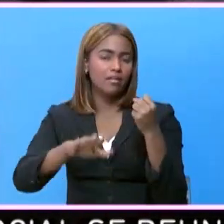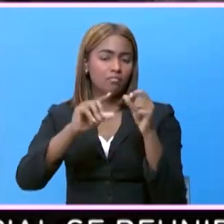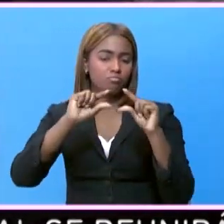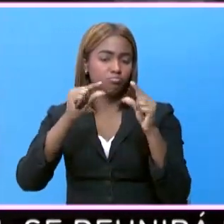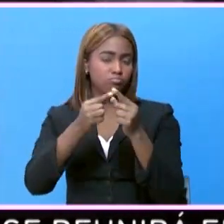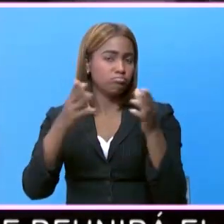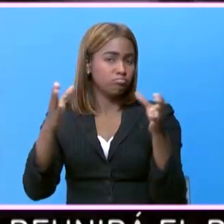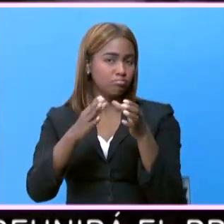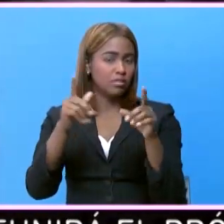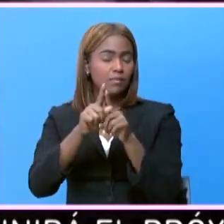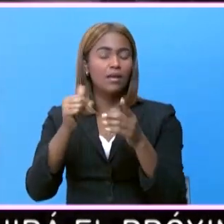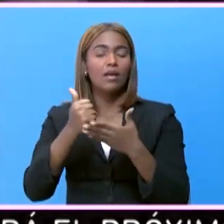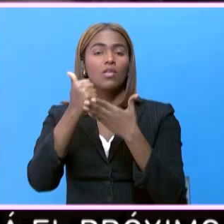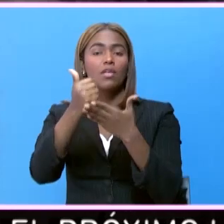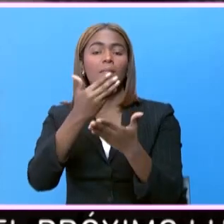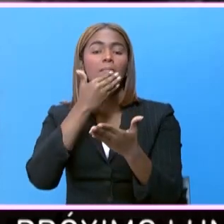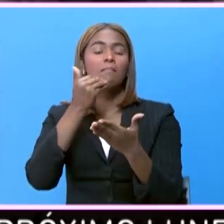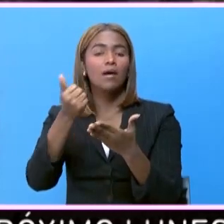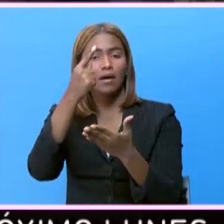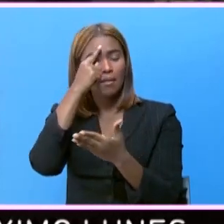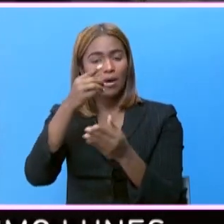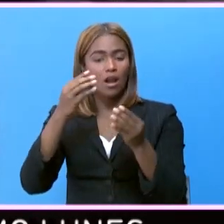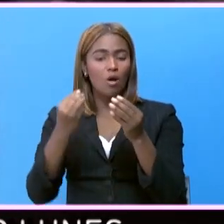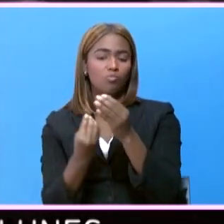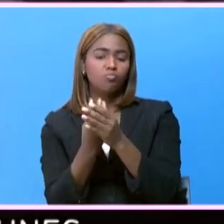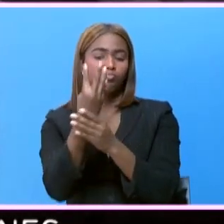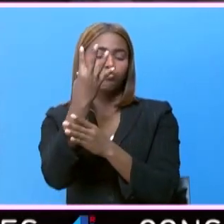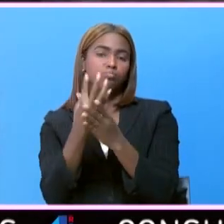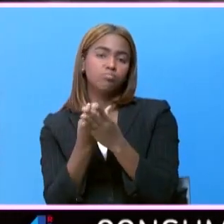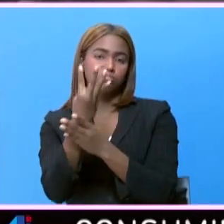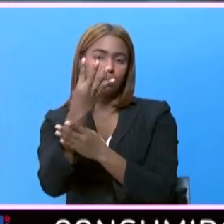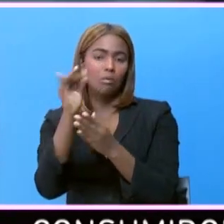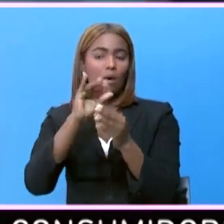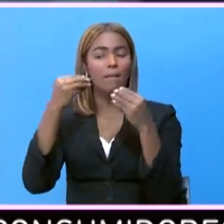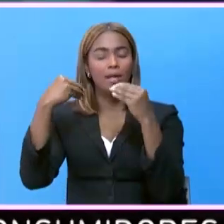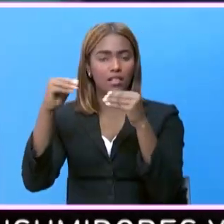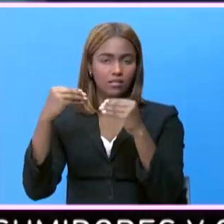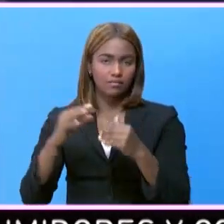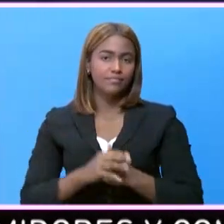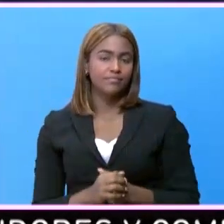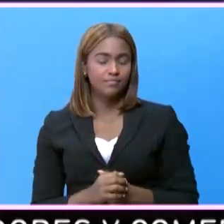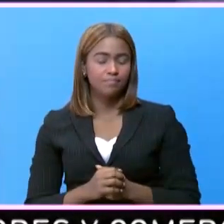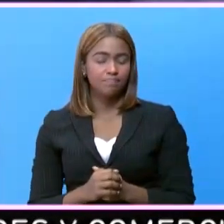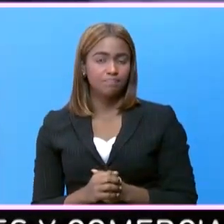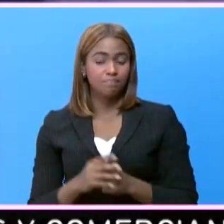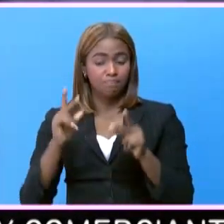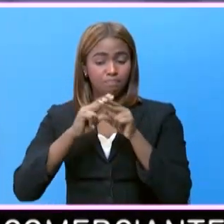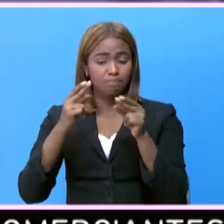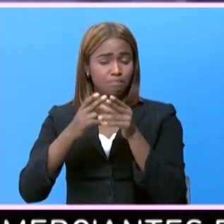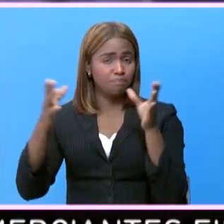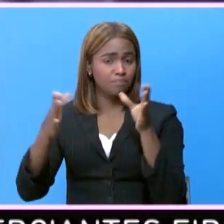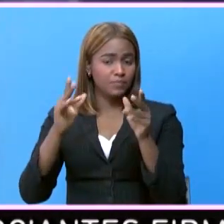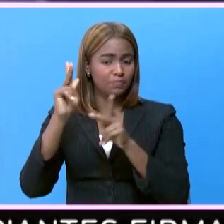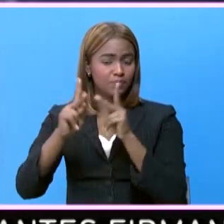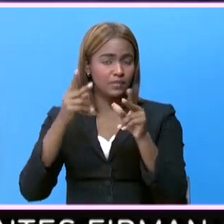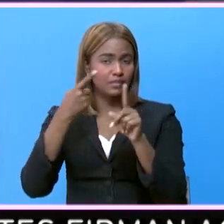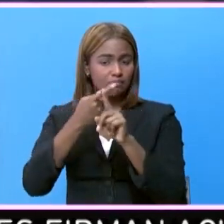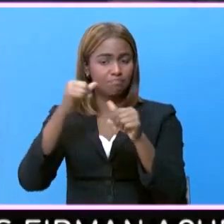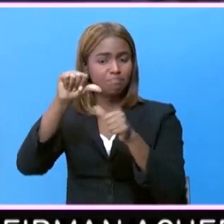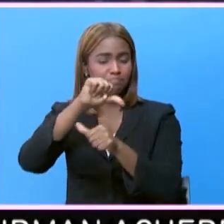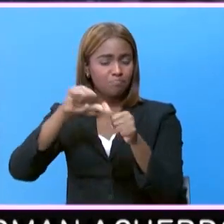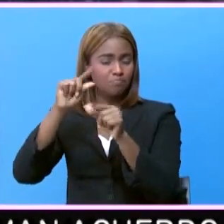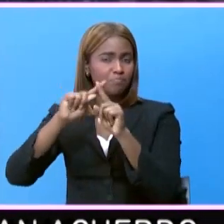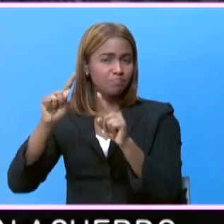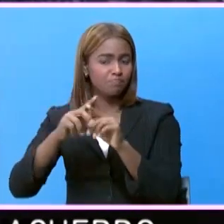sector y garantizar la estabilidad de la producción, oferta y demanda. Durante un encuentro con representantes de asociaciones